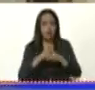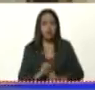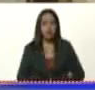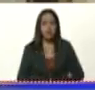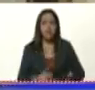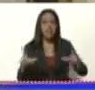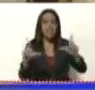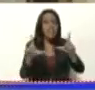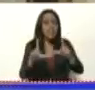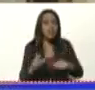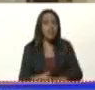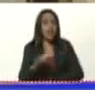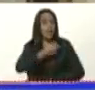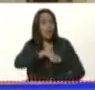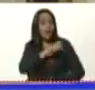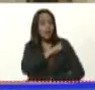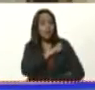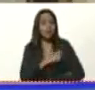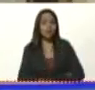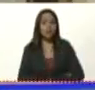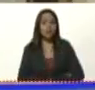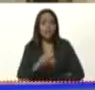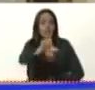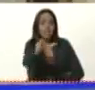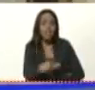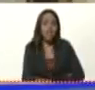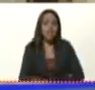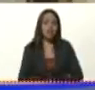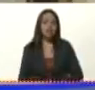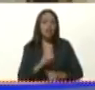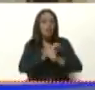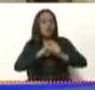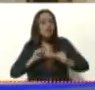televisión española, italiana, portuguesa,